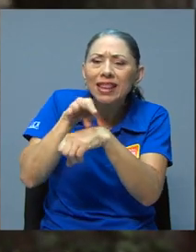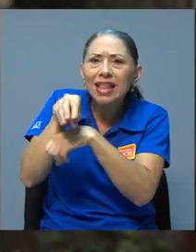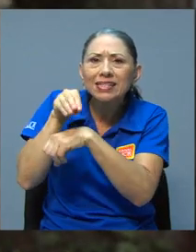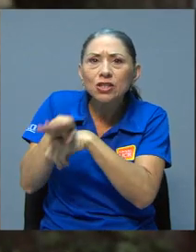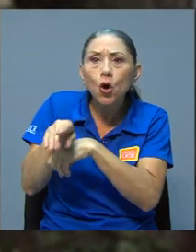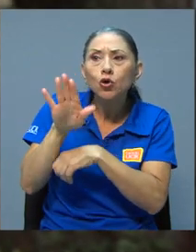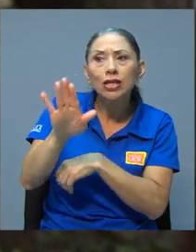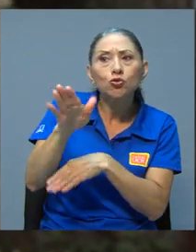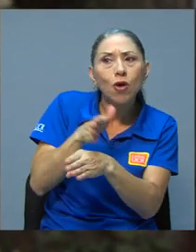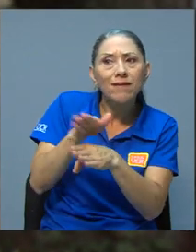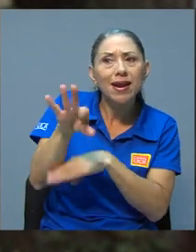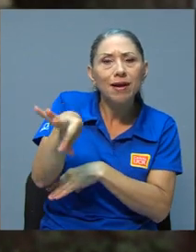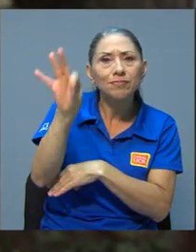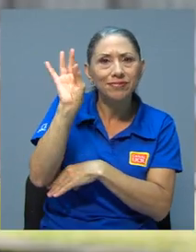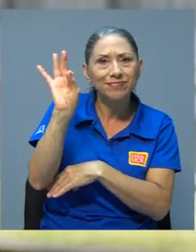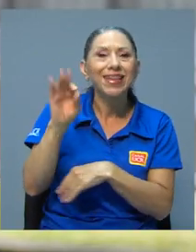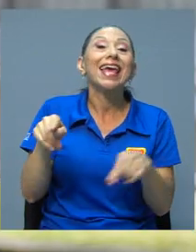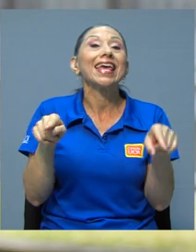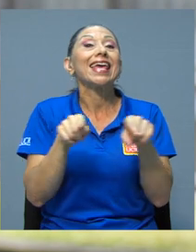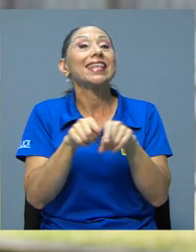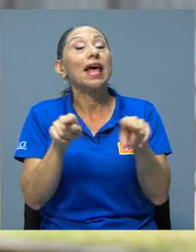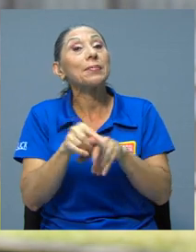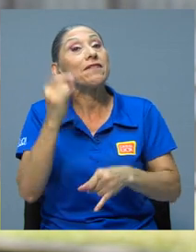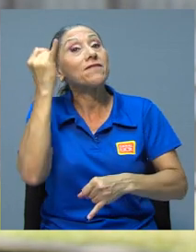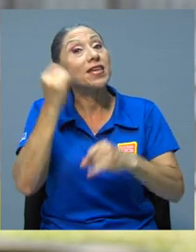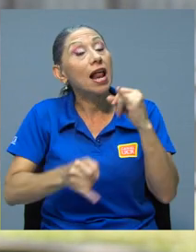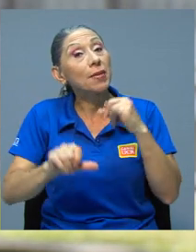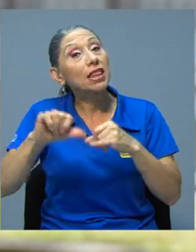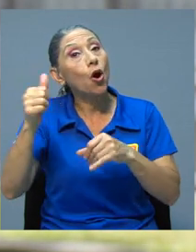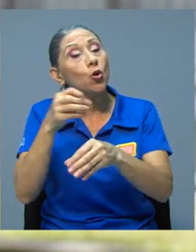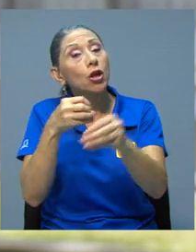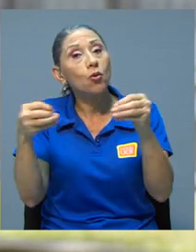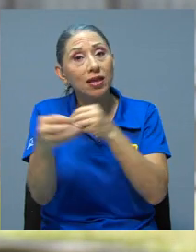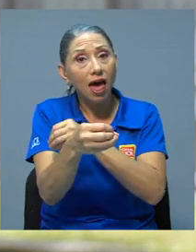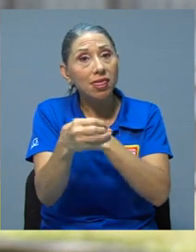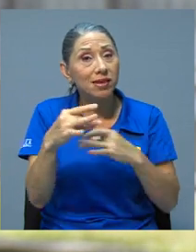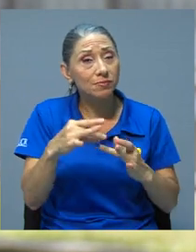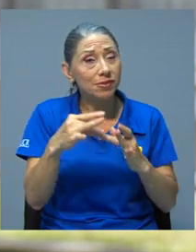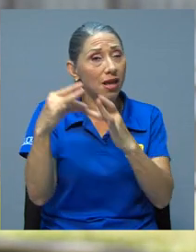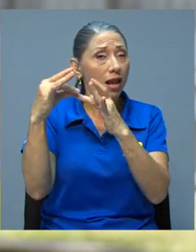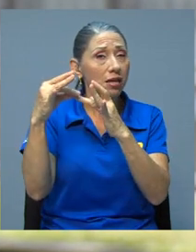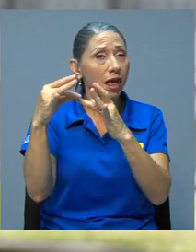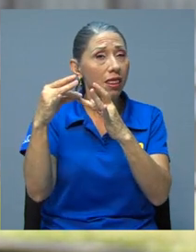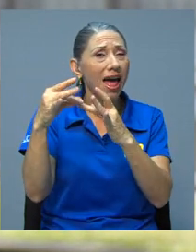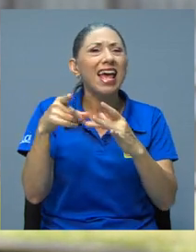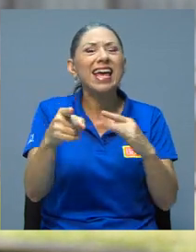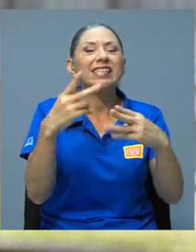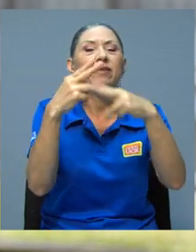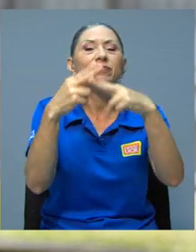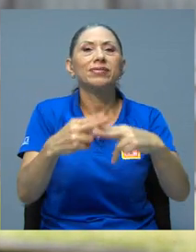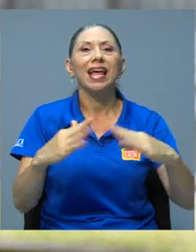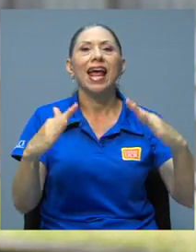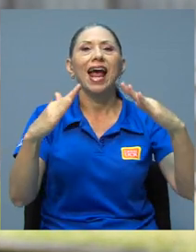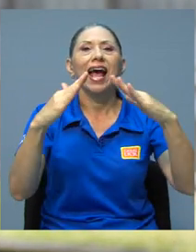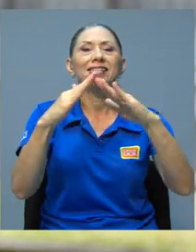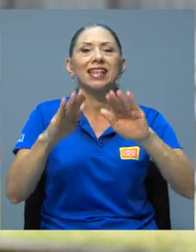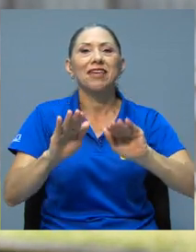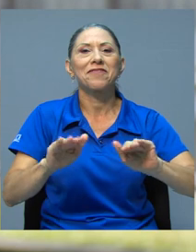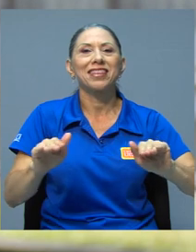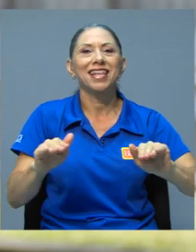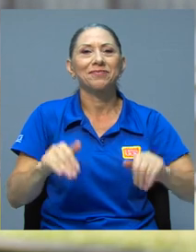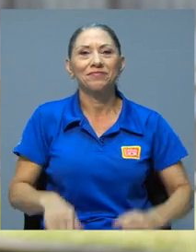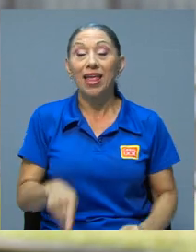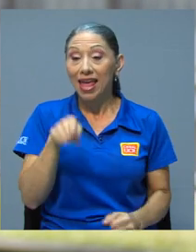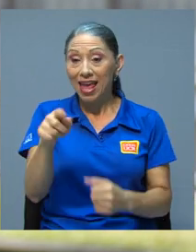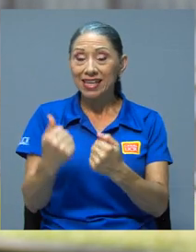términos de la carrera de escogencia. Y, finalmente, tenemos otra unidad especializada muy importante, que es la CASETA Infantil, que es